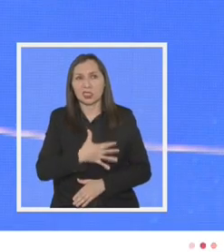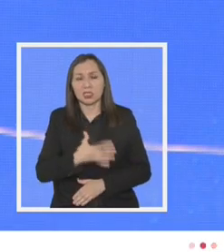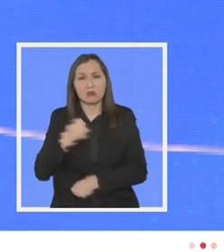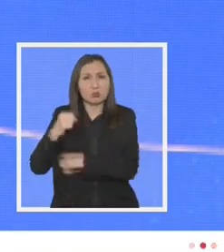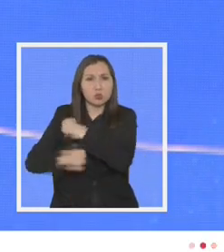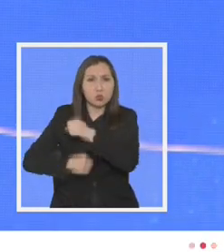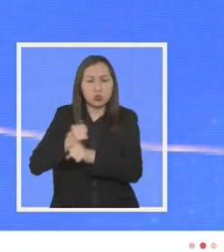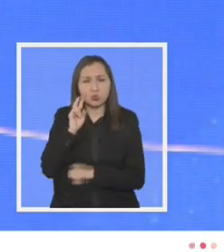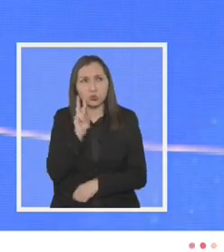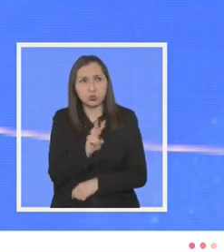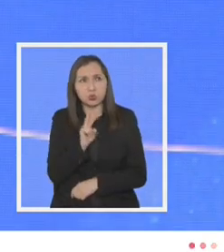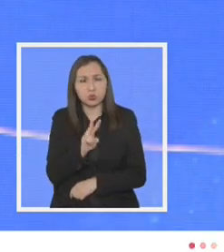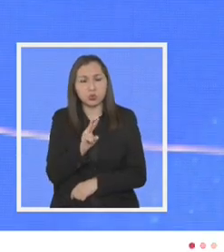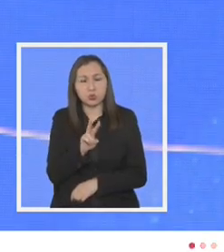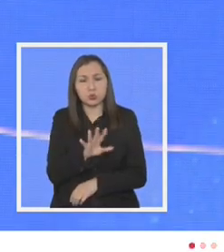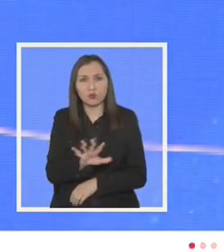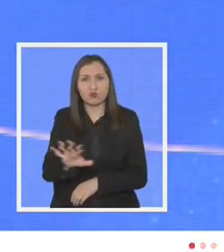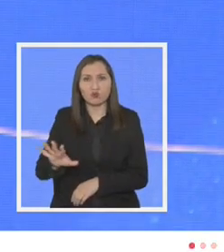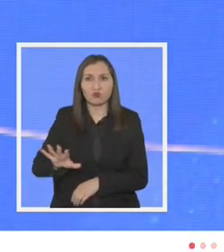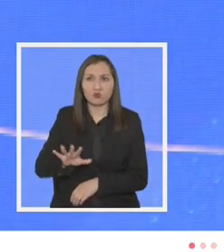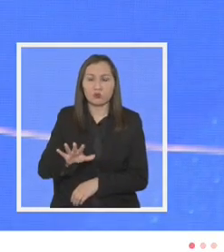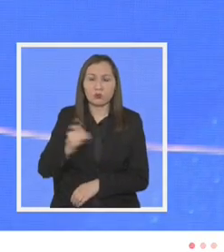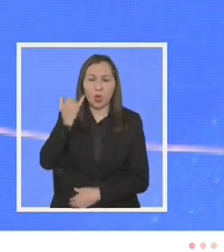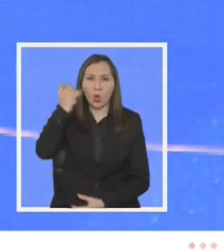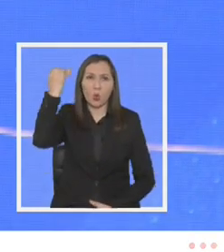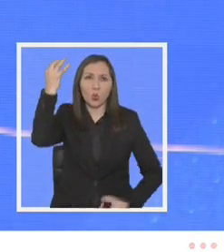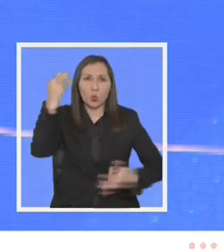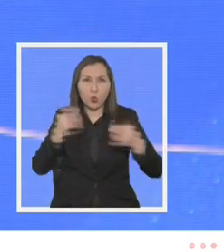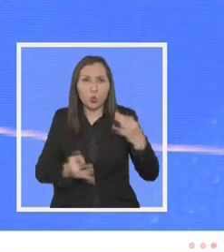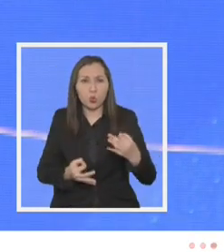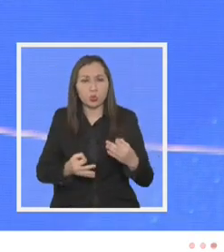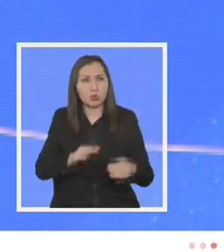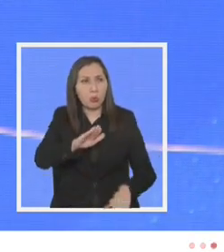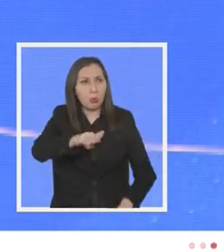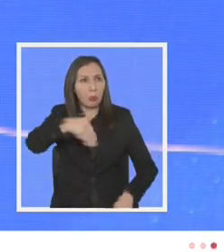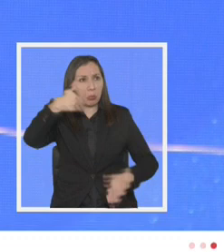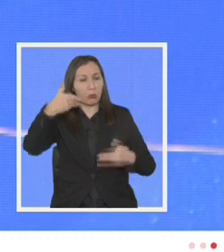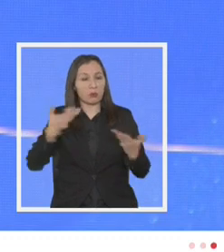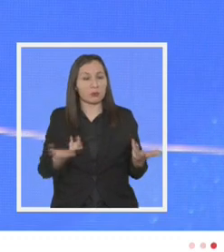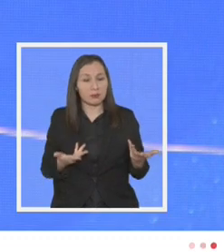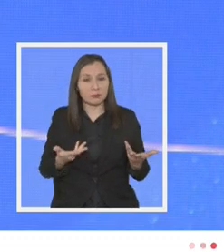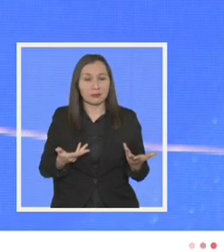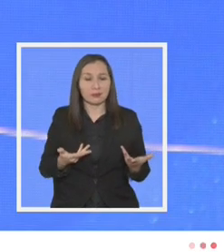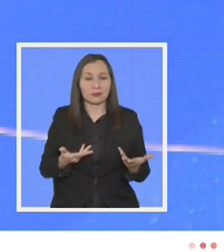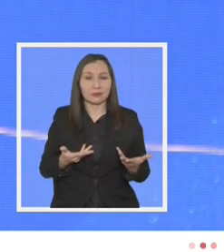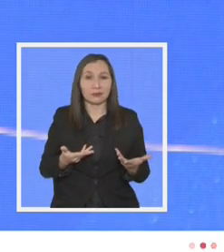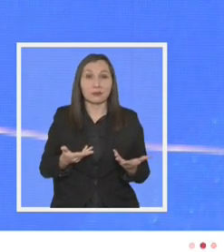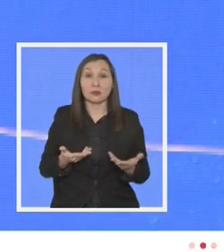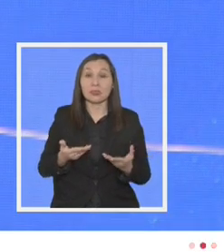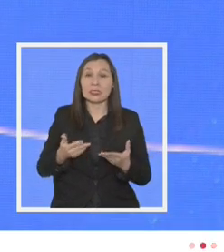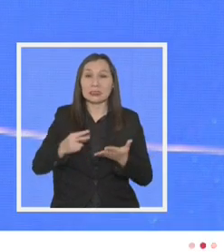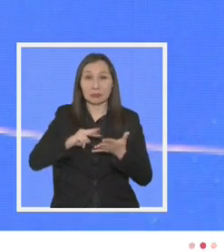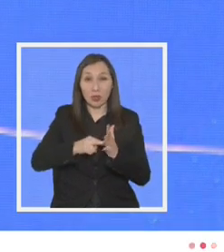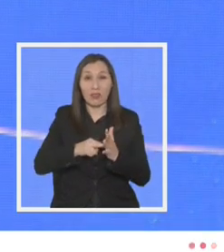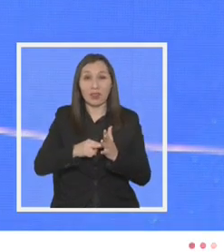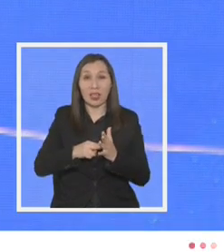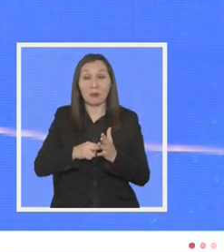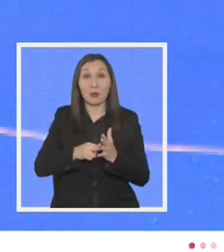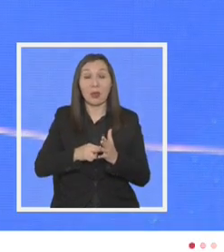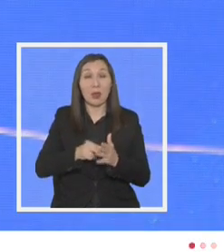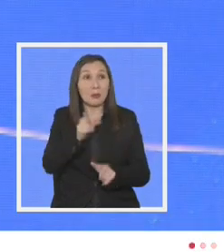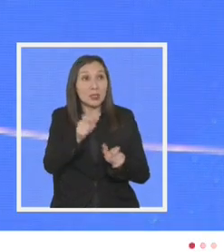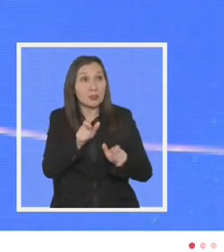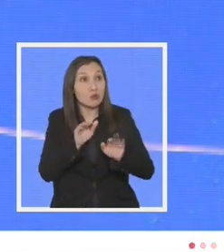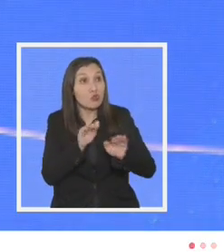desde hace años es percibido como injusto o excluyente que fue socavando la legitimidad